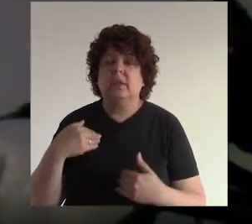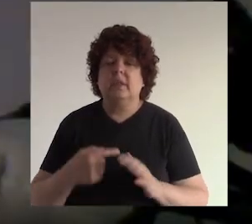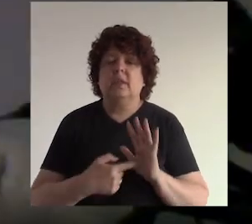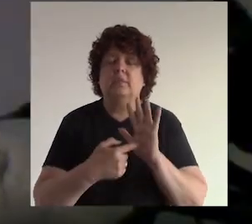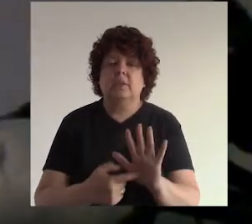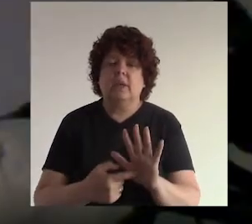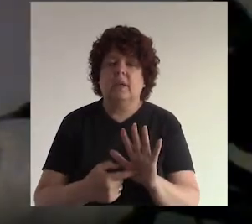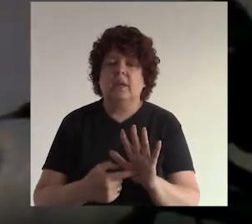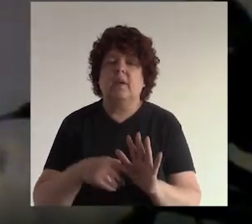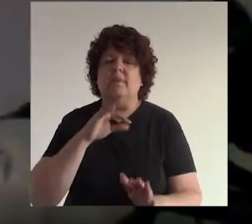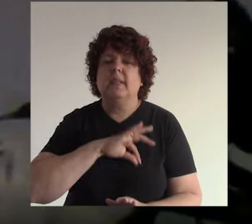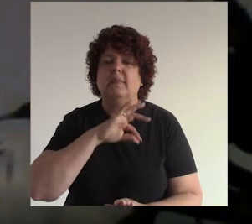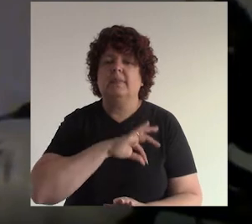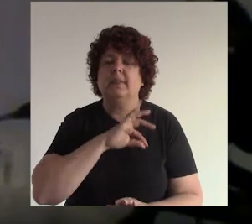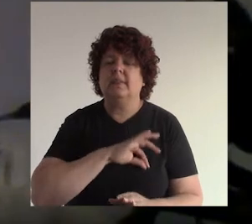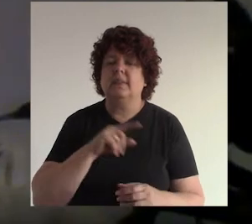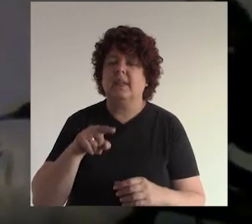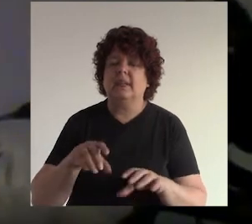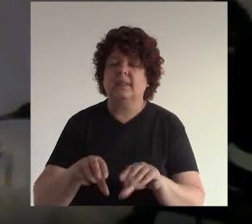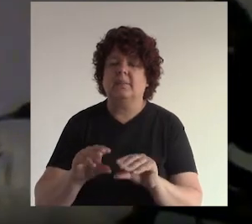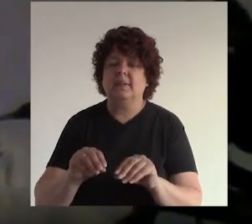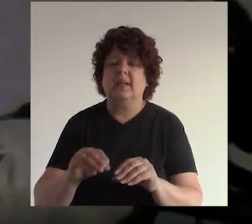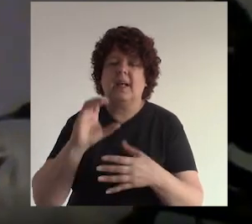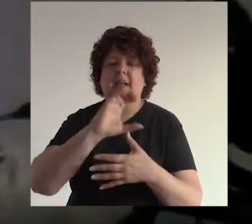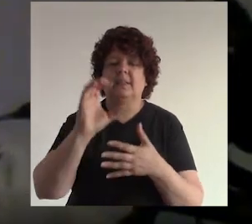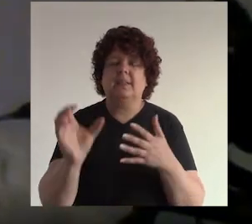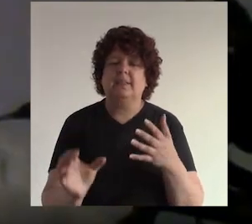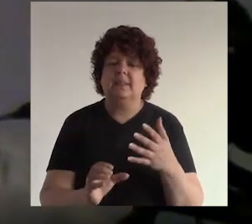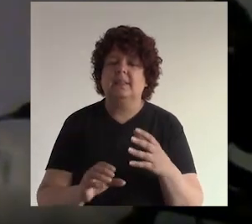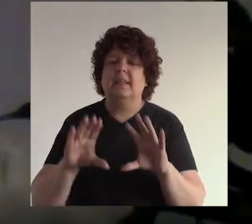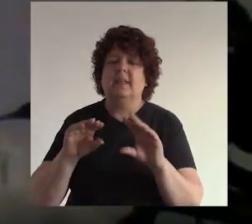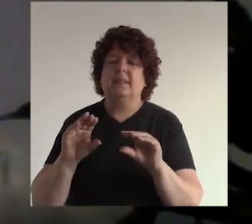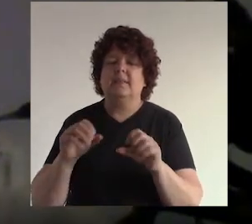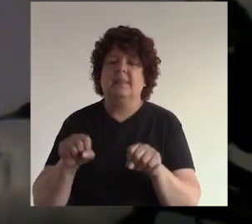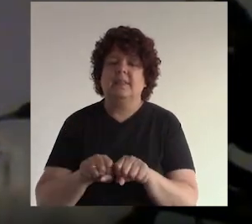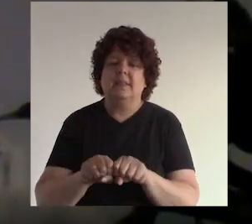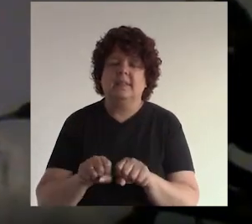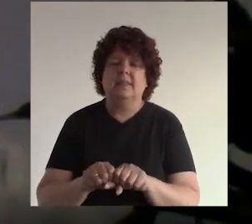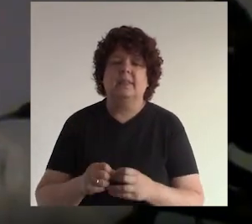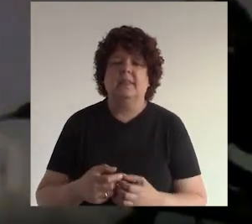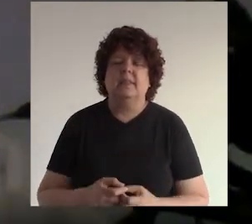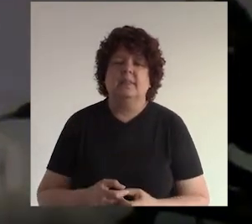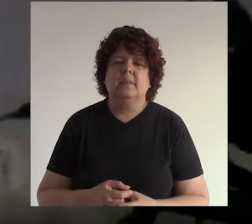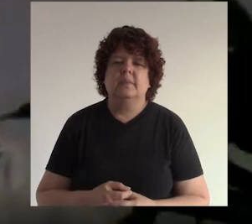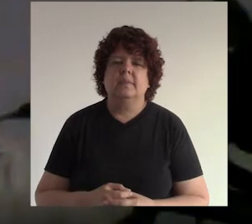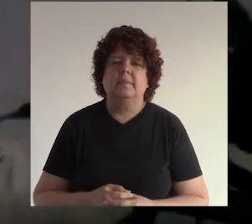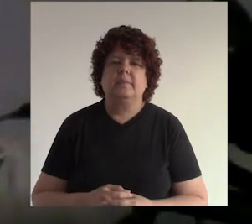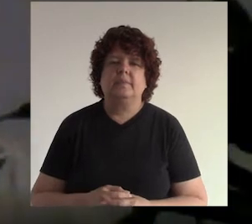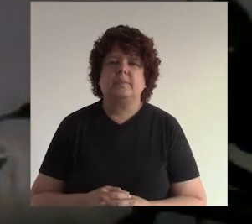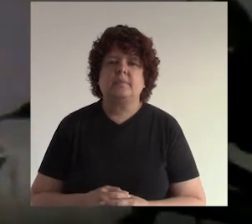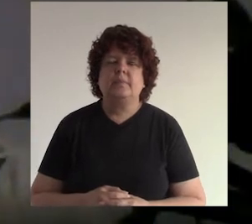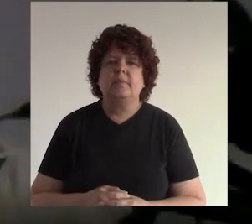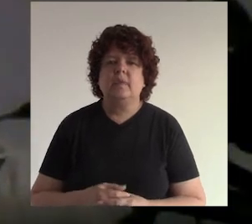tendrías que mostrar los beneficios de tus zapatillas de repente no sé que son tallas nacionales no sé si eso me ocurre ¿no?